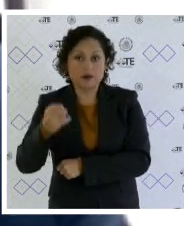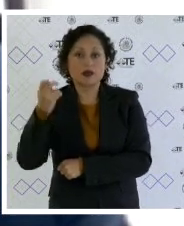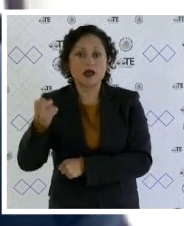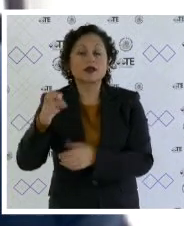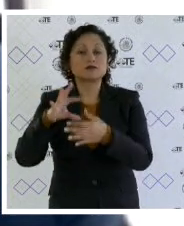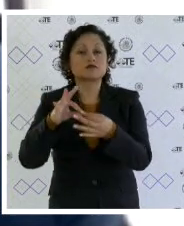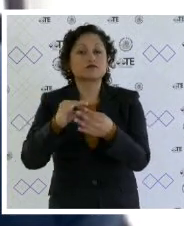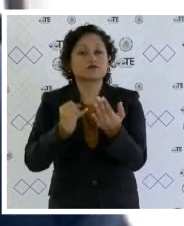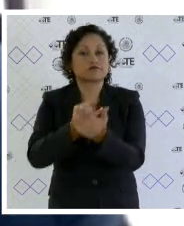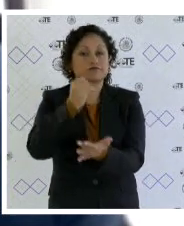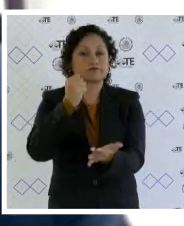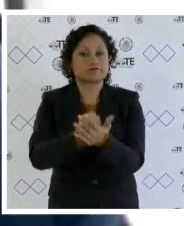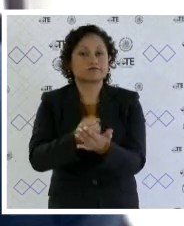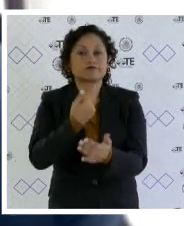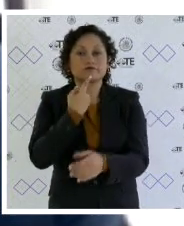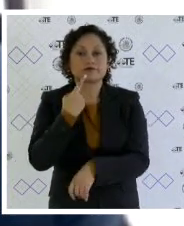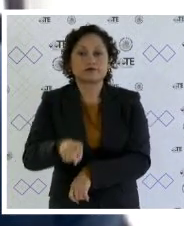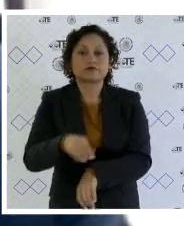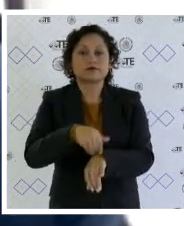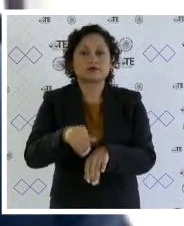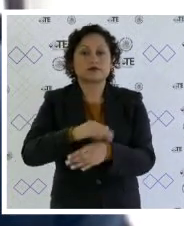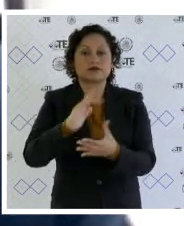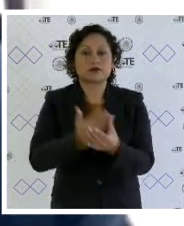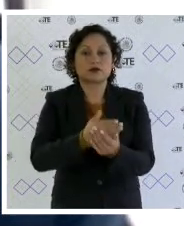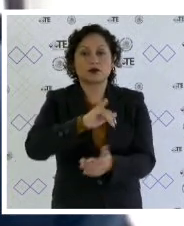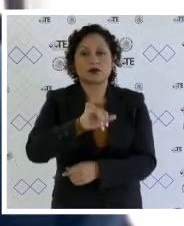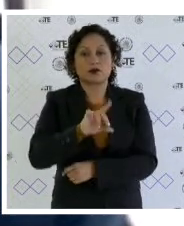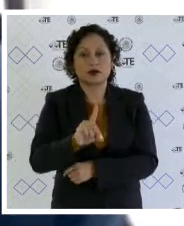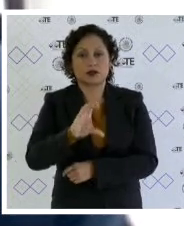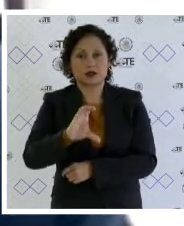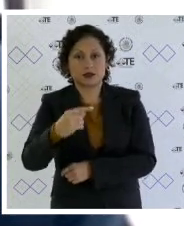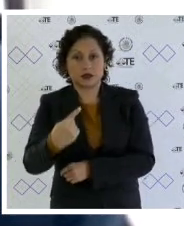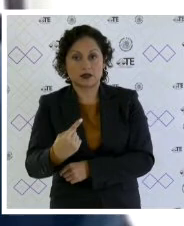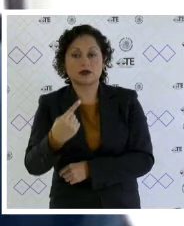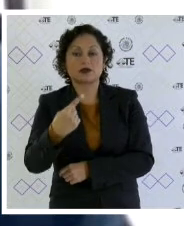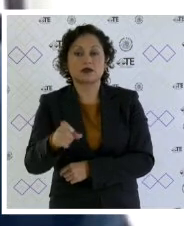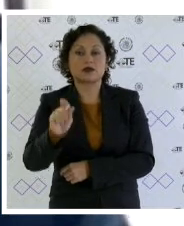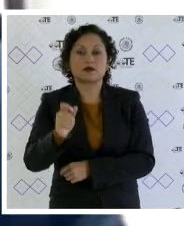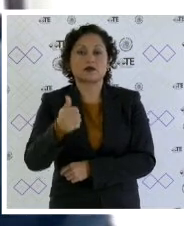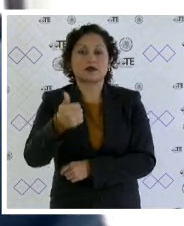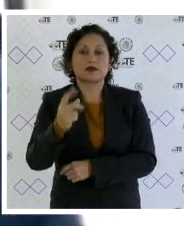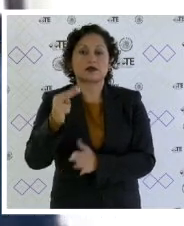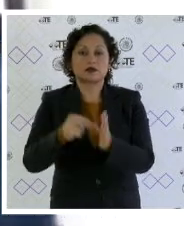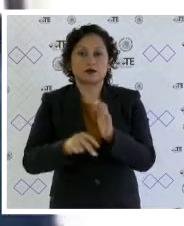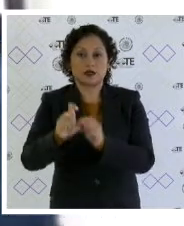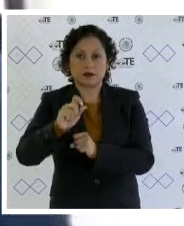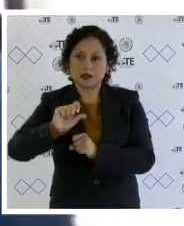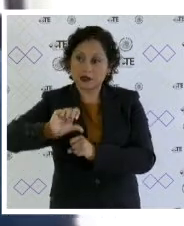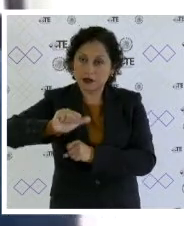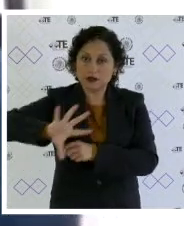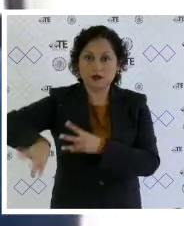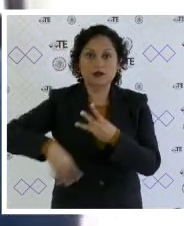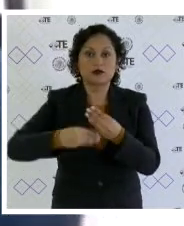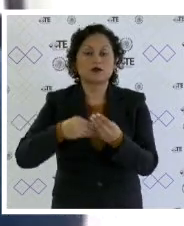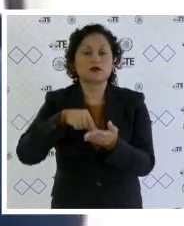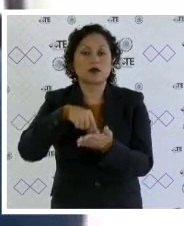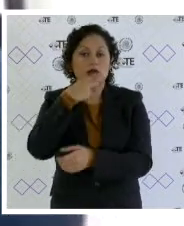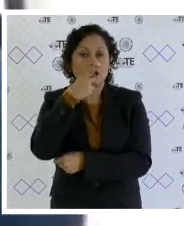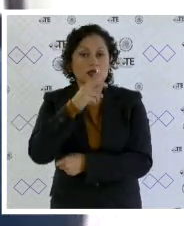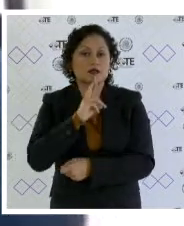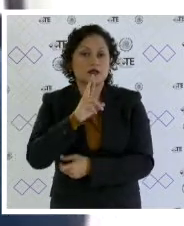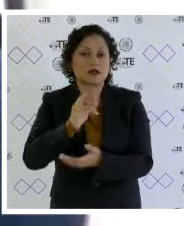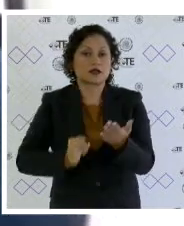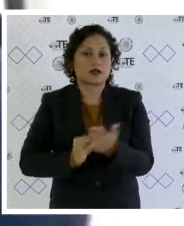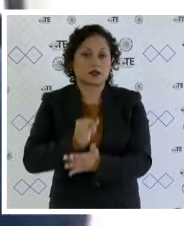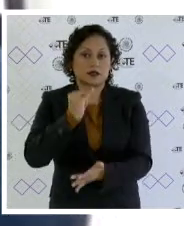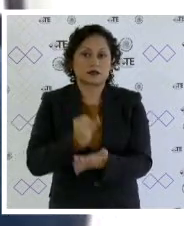expedientes jdc 126 2020 y acumulados en donde se determinó revocar la adenda emitida por el